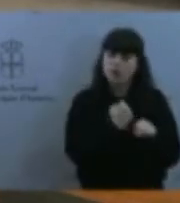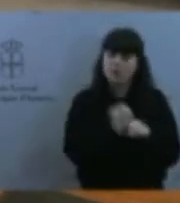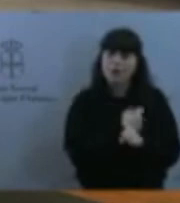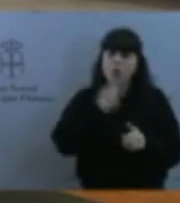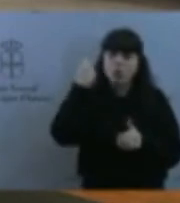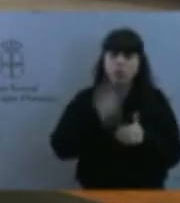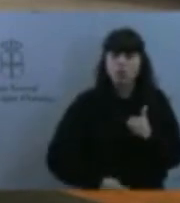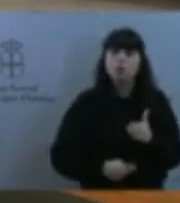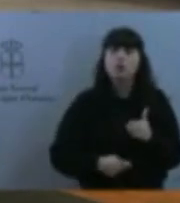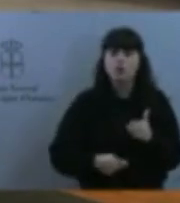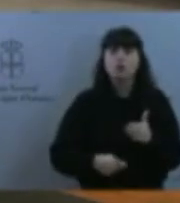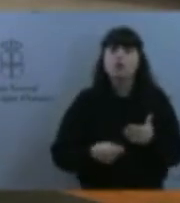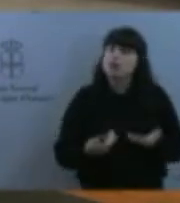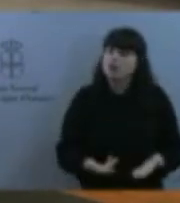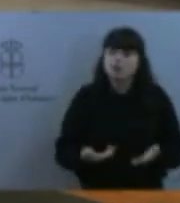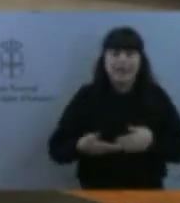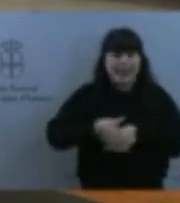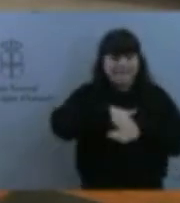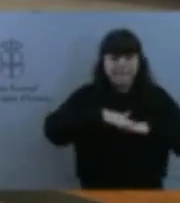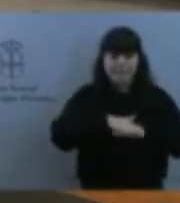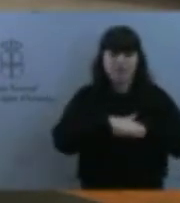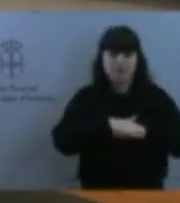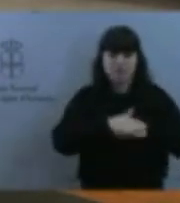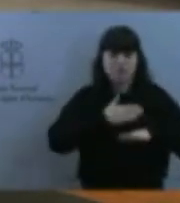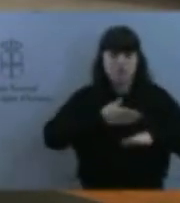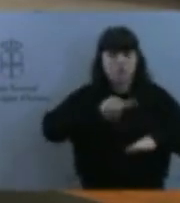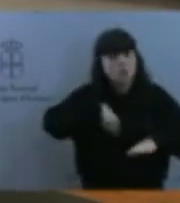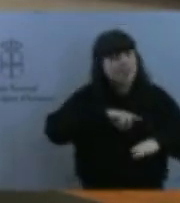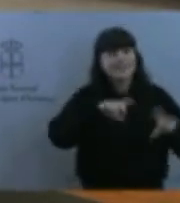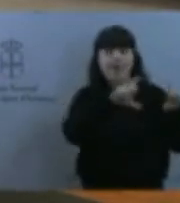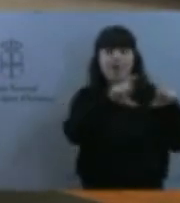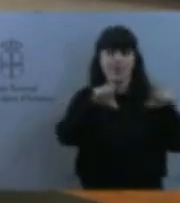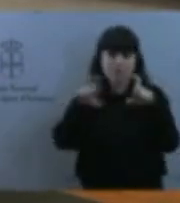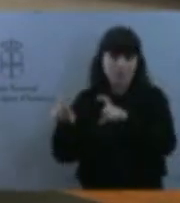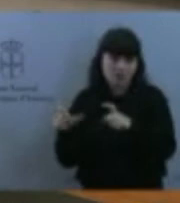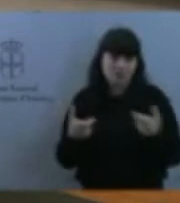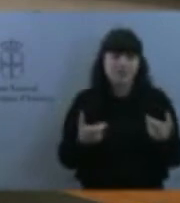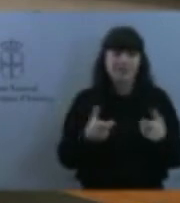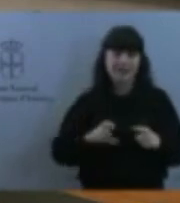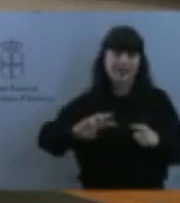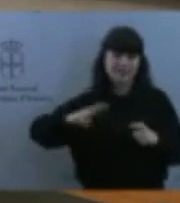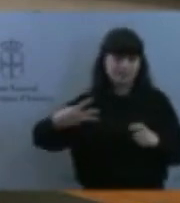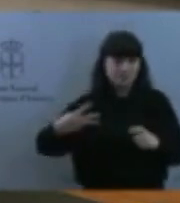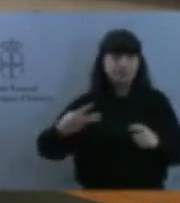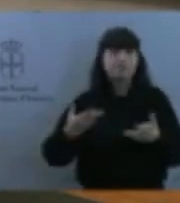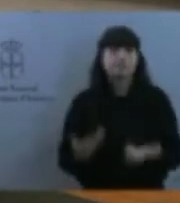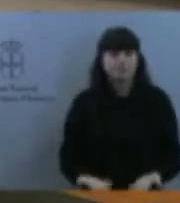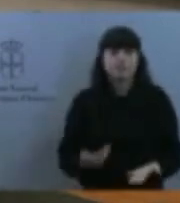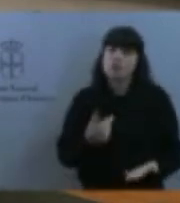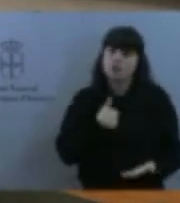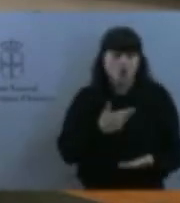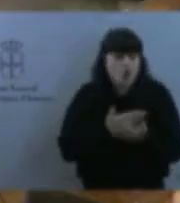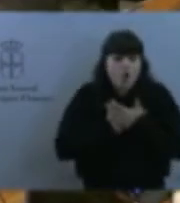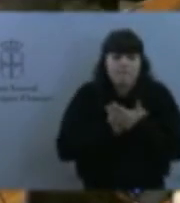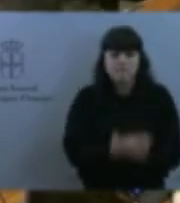en este caso, son las entidades del tercer sector, en las cuales, desde luego, yo tengo toda mi confianza para seguir desarrollando este